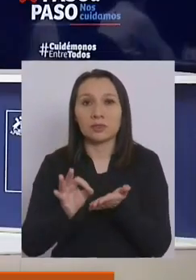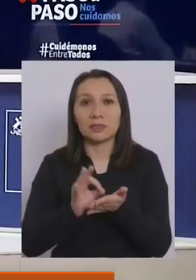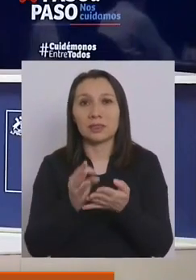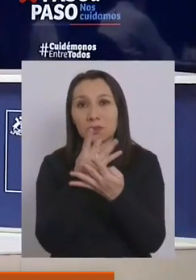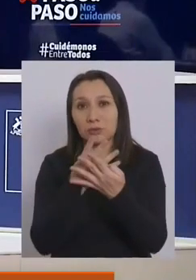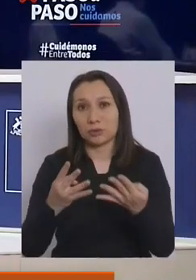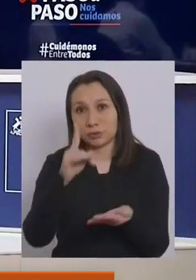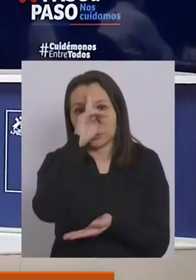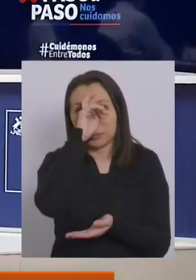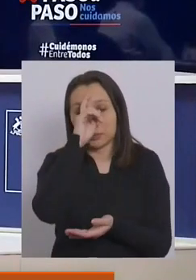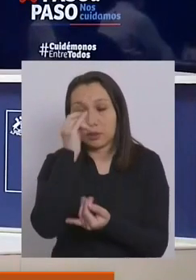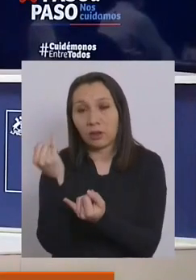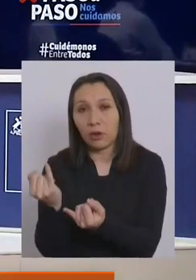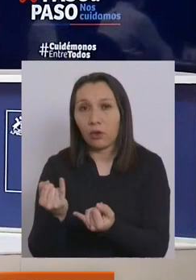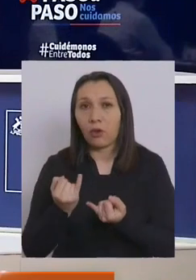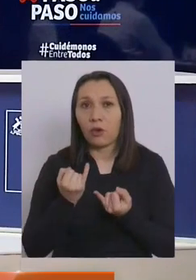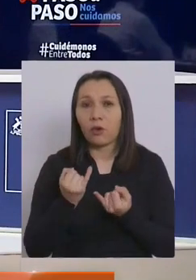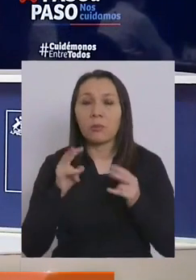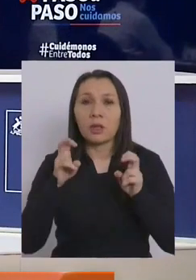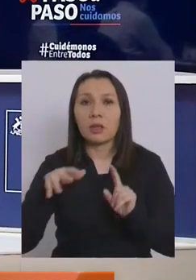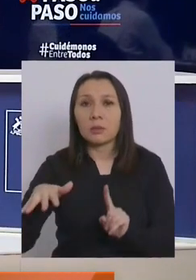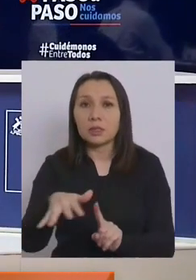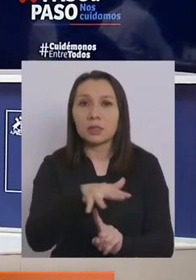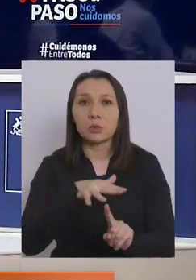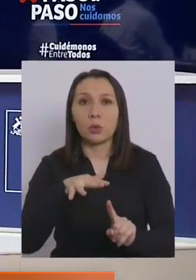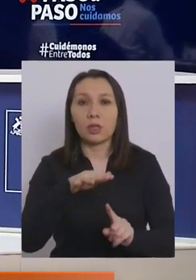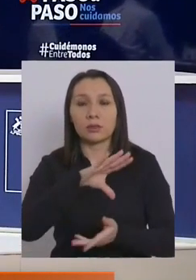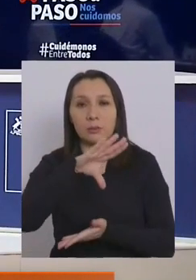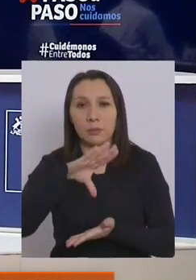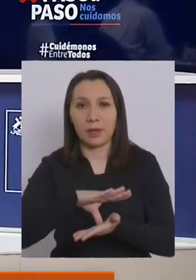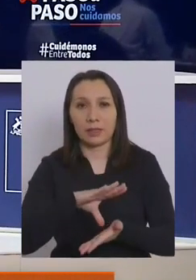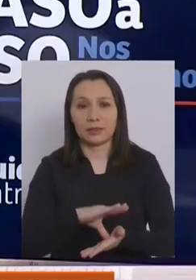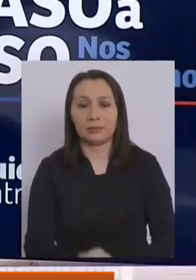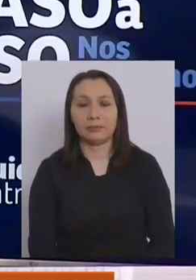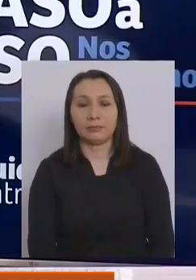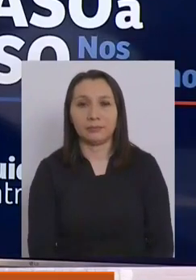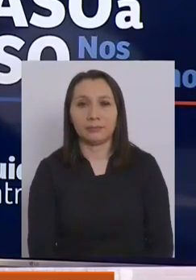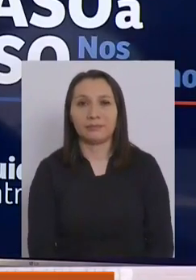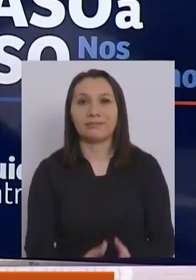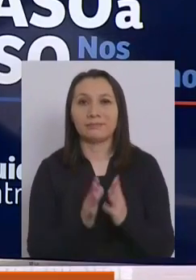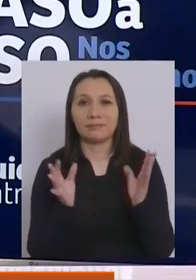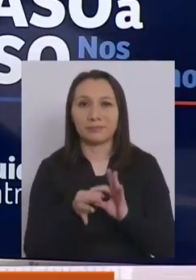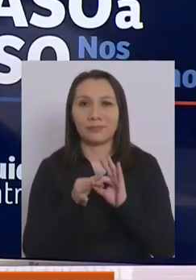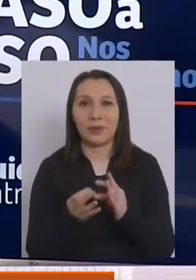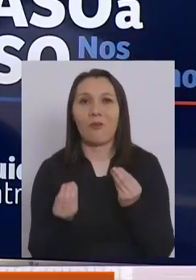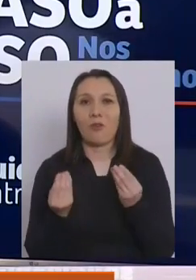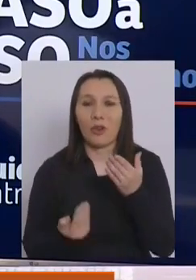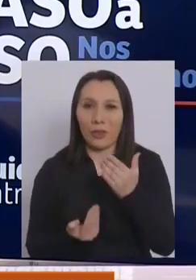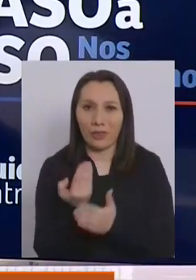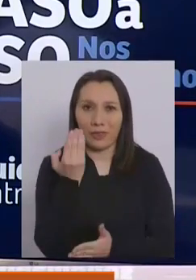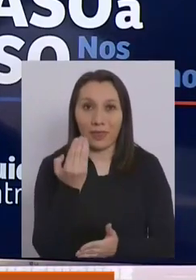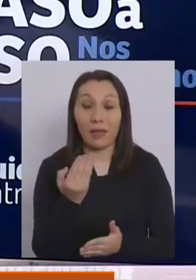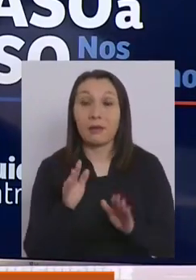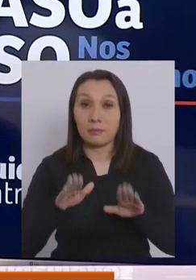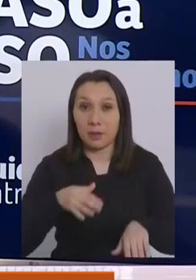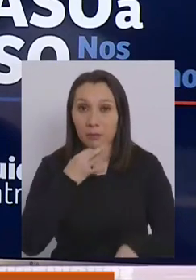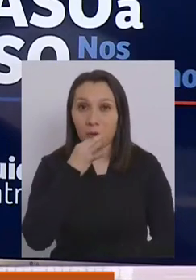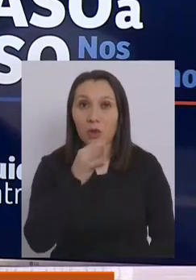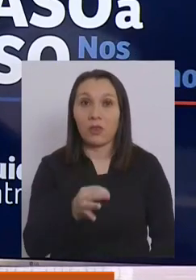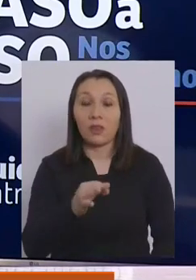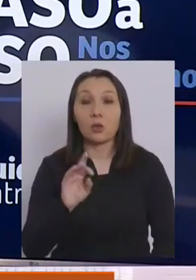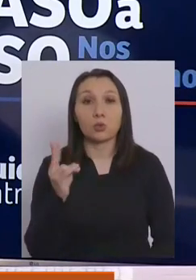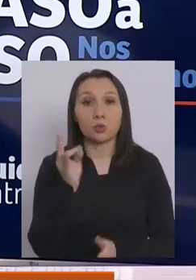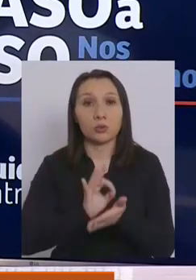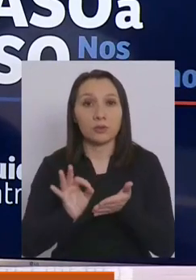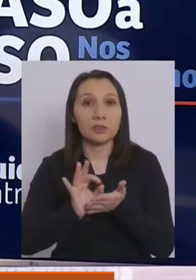de redes asistenciales para que nos informe acerca de la situación de nuestro país. Muchas gracias. Muy buenos días. Bueno, tal como lo mencionó